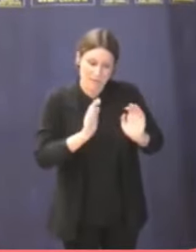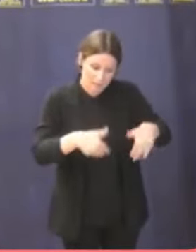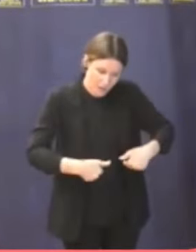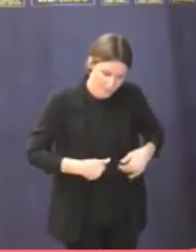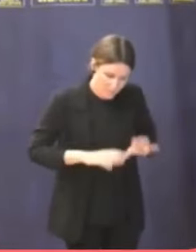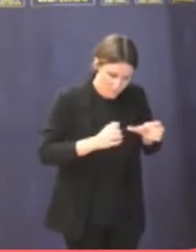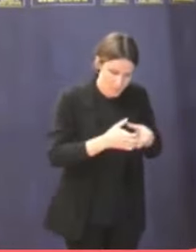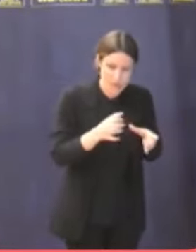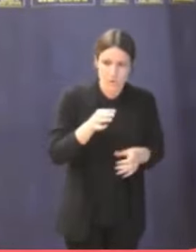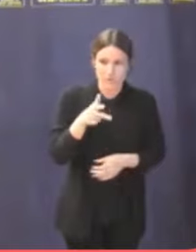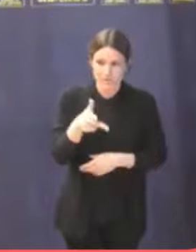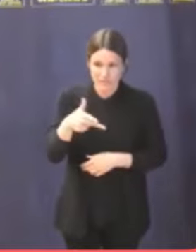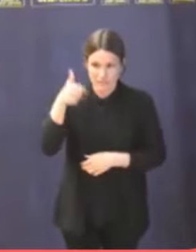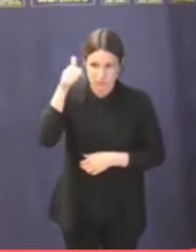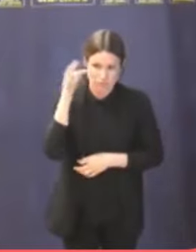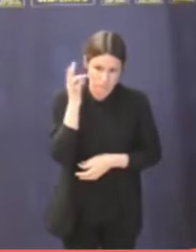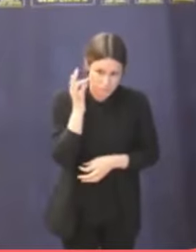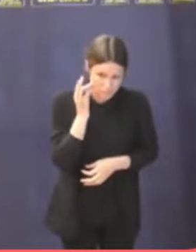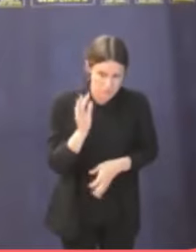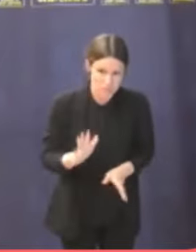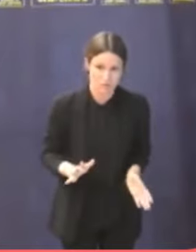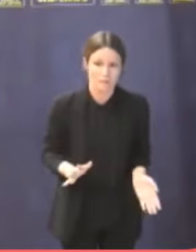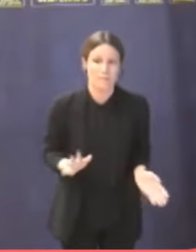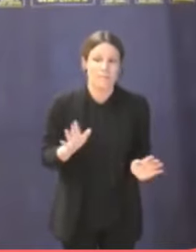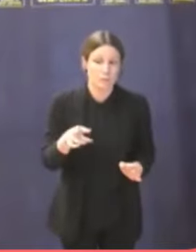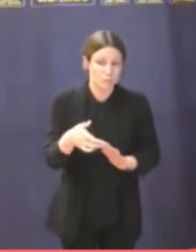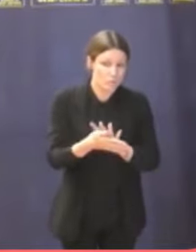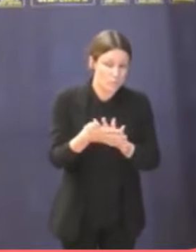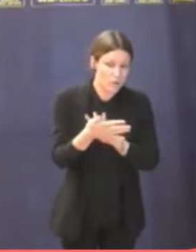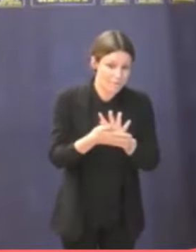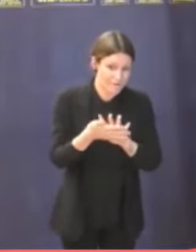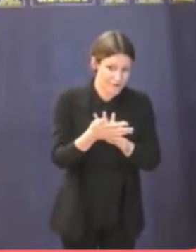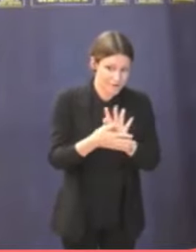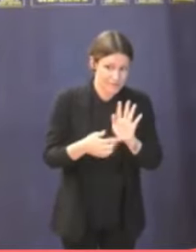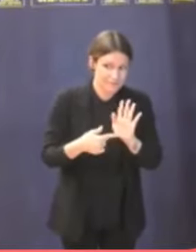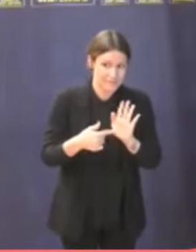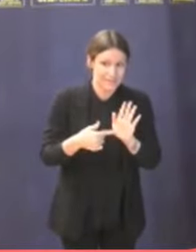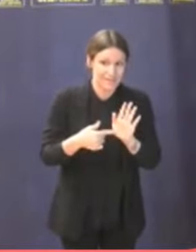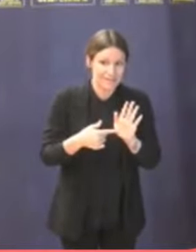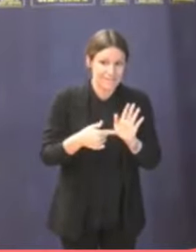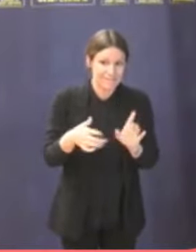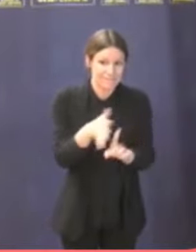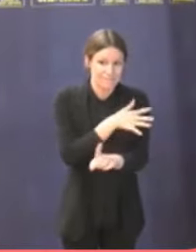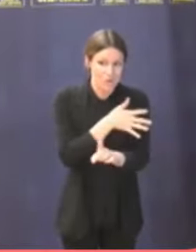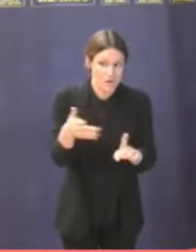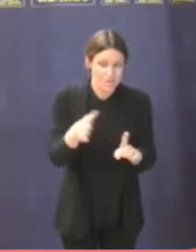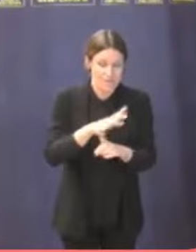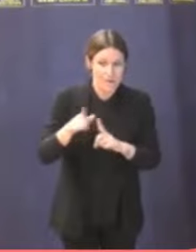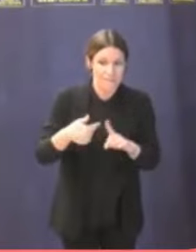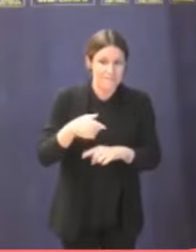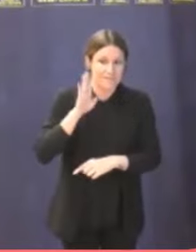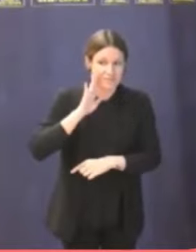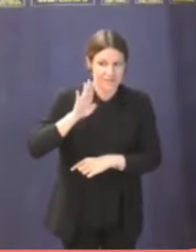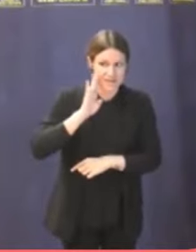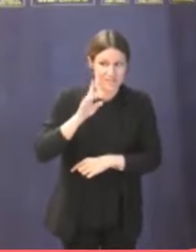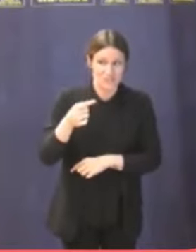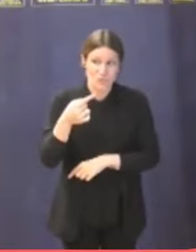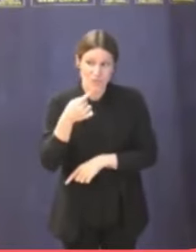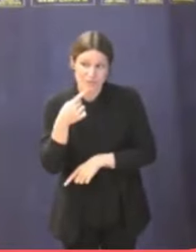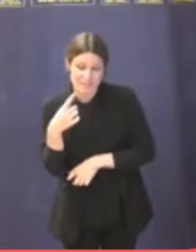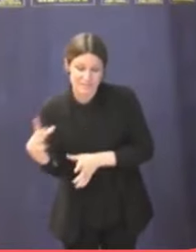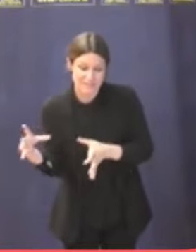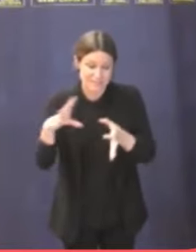los derechos de los niños y niñas. Pero es que usted de lo que está hablando es de violencia y de delitos relacionándolos con un drama